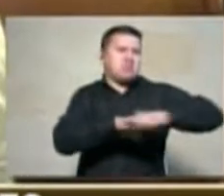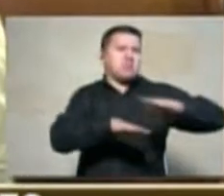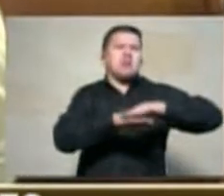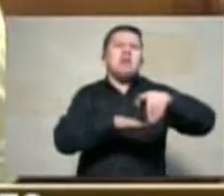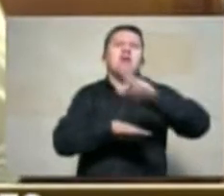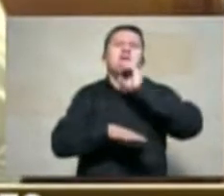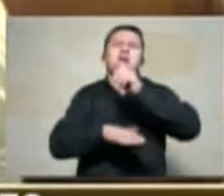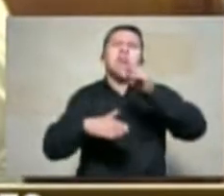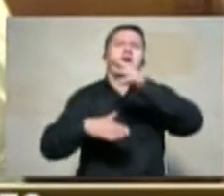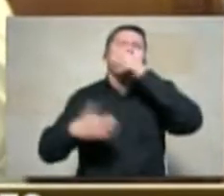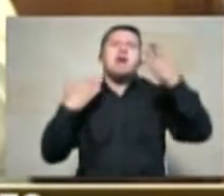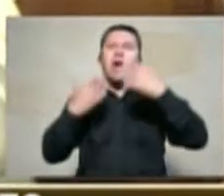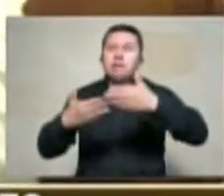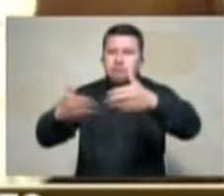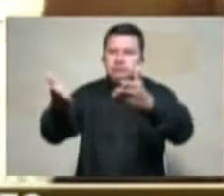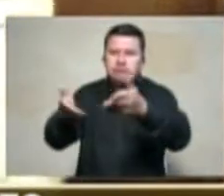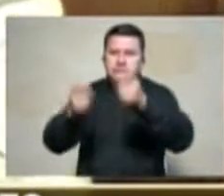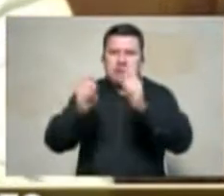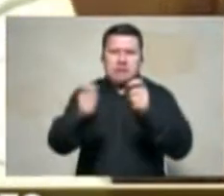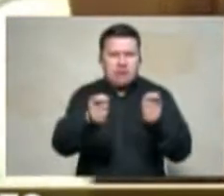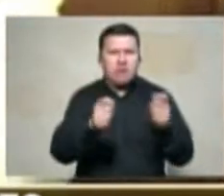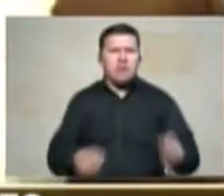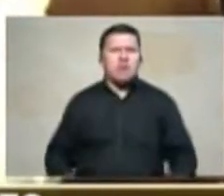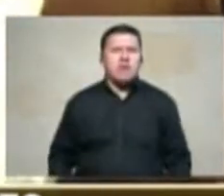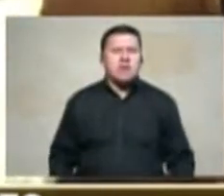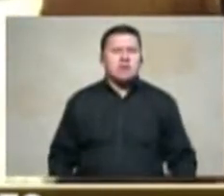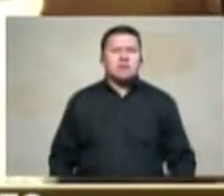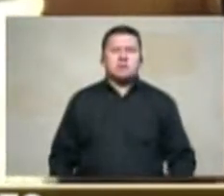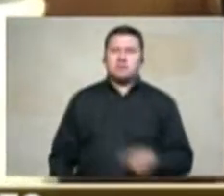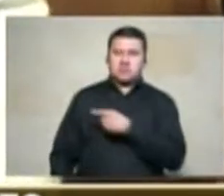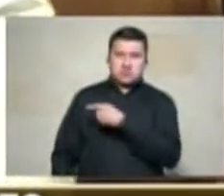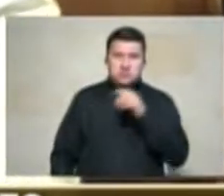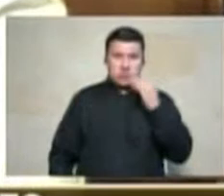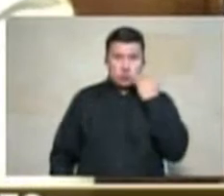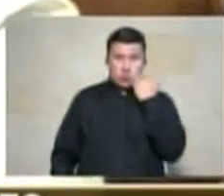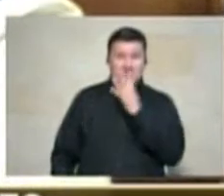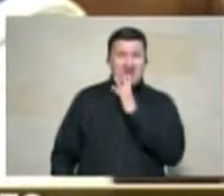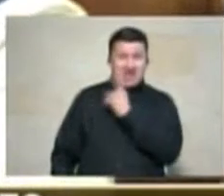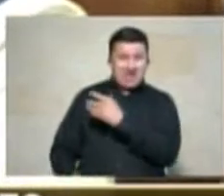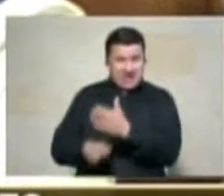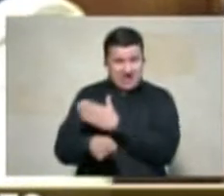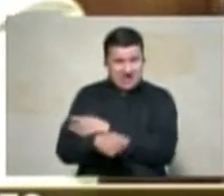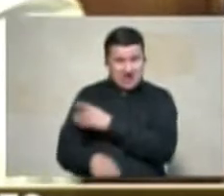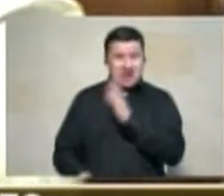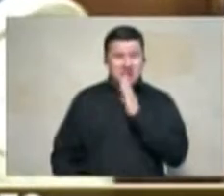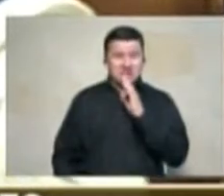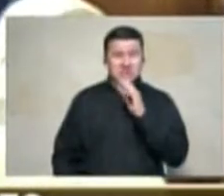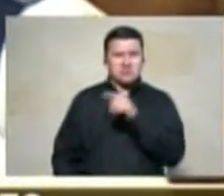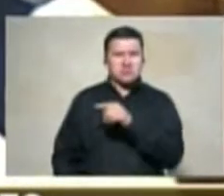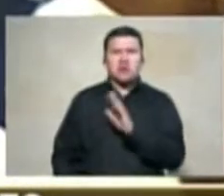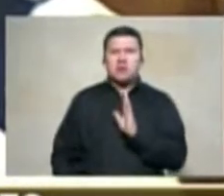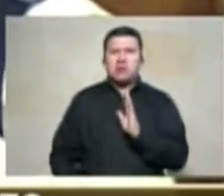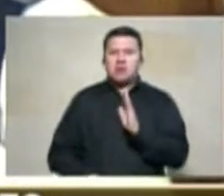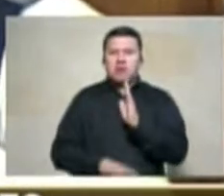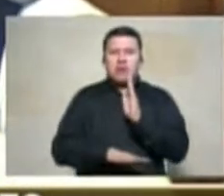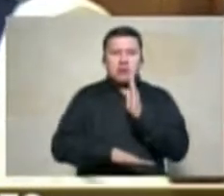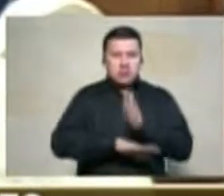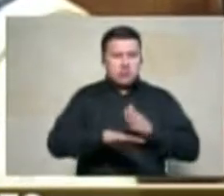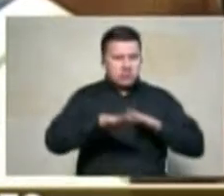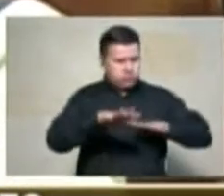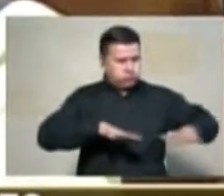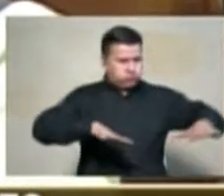dárselas a campesinos para la representante cabal el hecho de que se hayan adquirido tierras